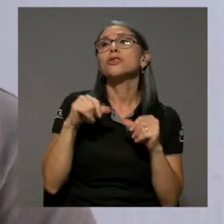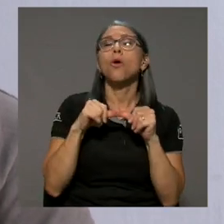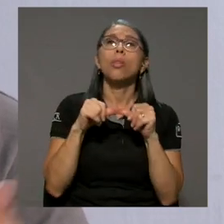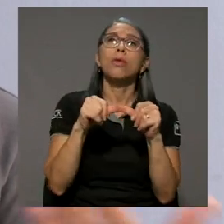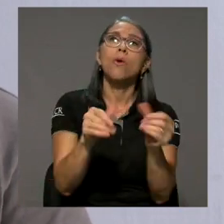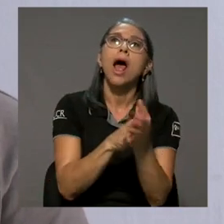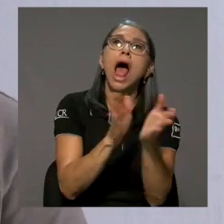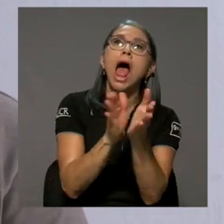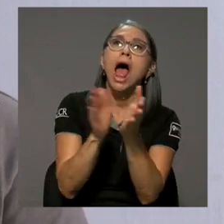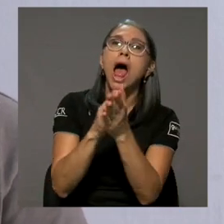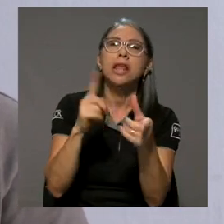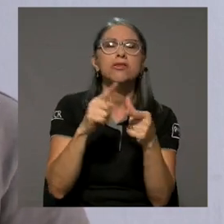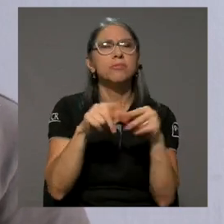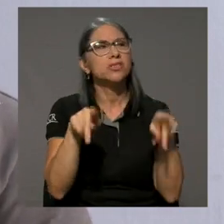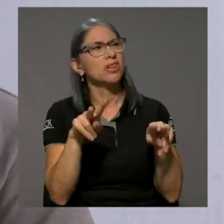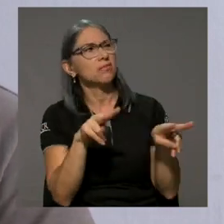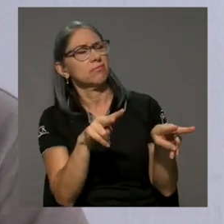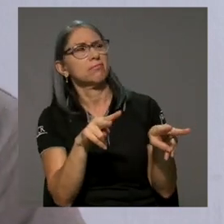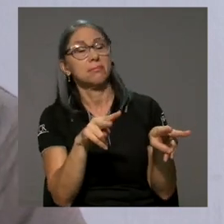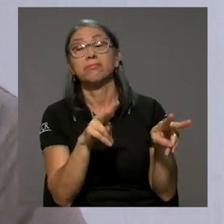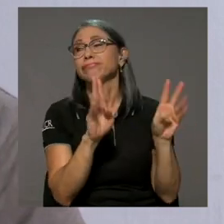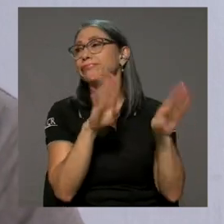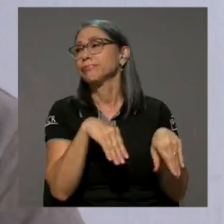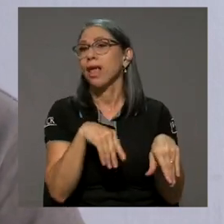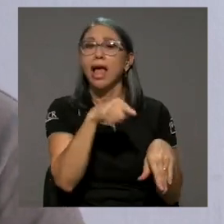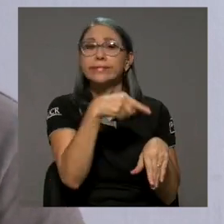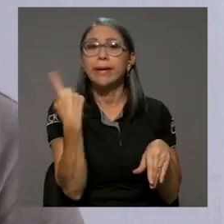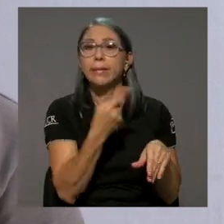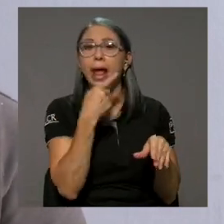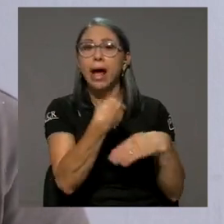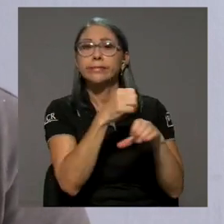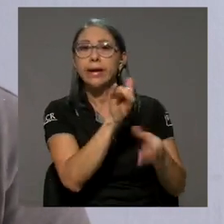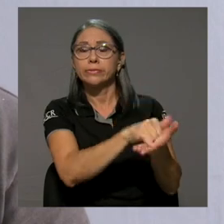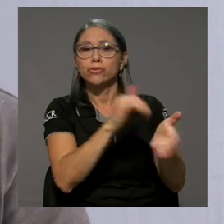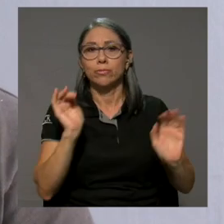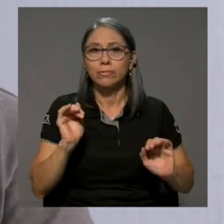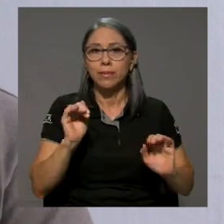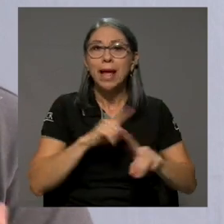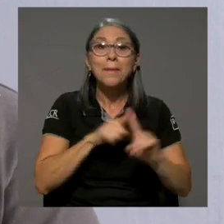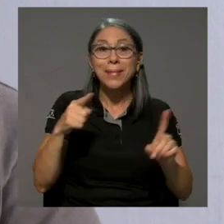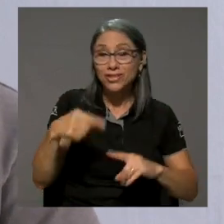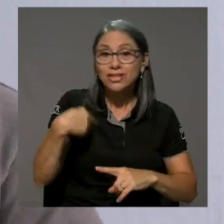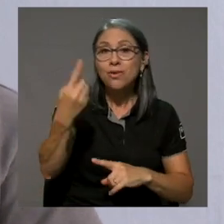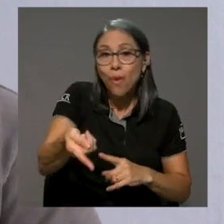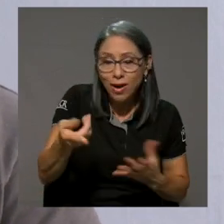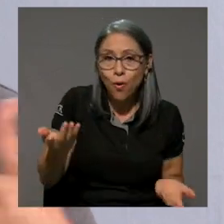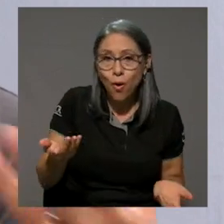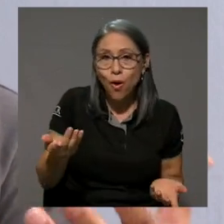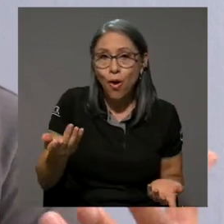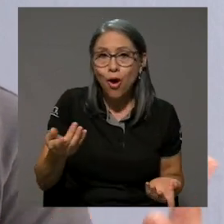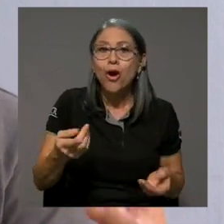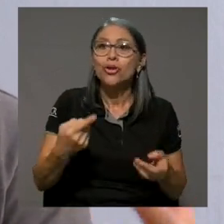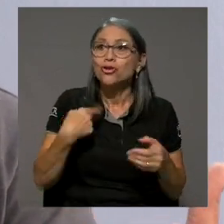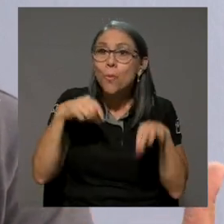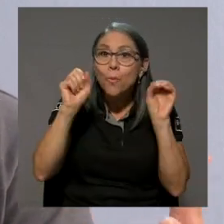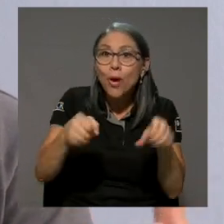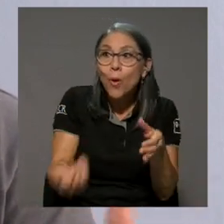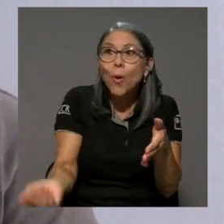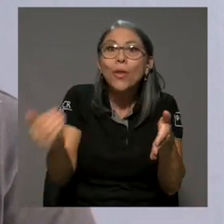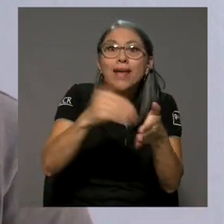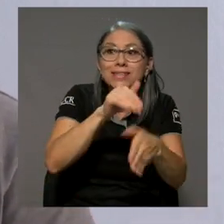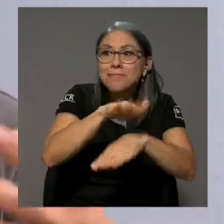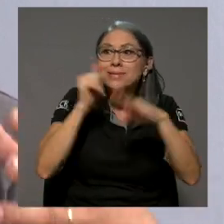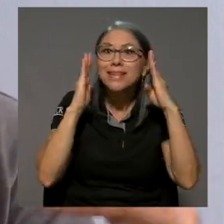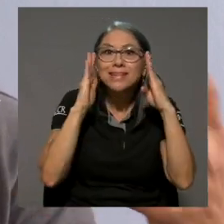ya la gente van a perder el interés. Van a decir, bueno, es lo que se la pasa a esa aplaudiendo. Pero si luego puedo captar el interés de esa